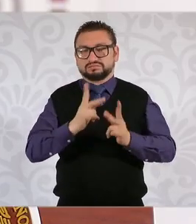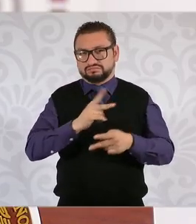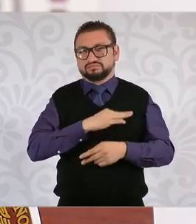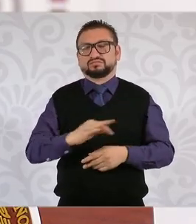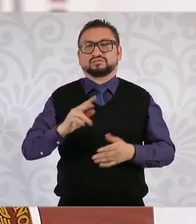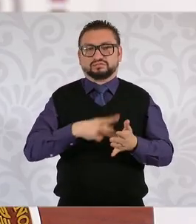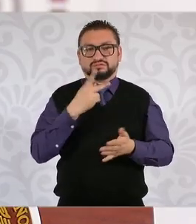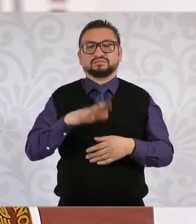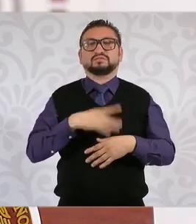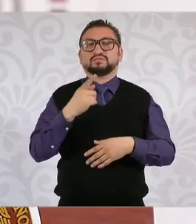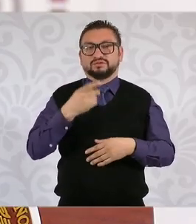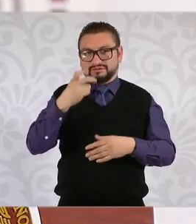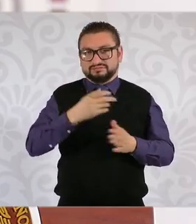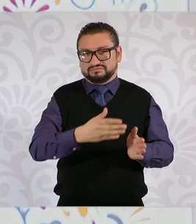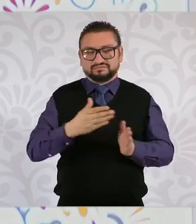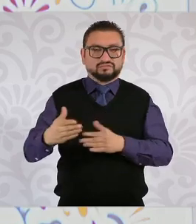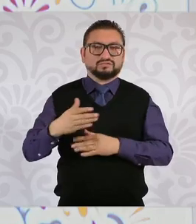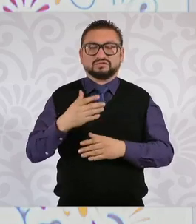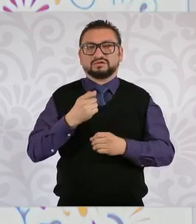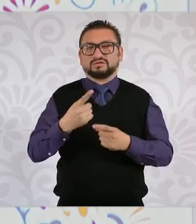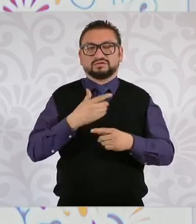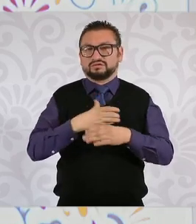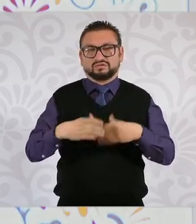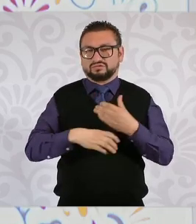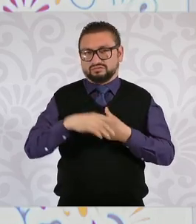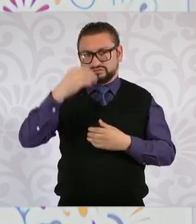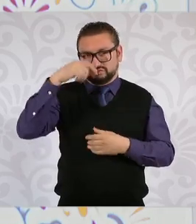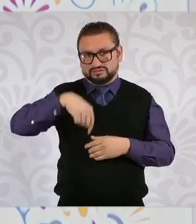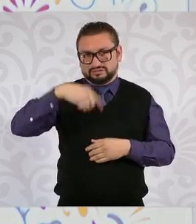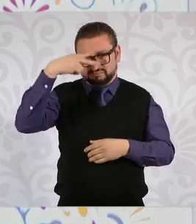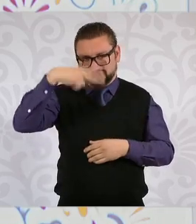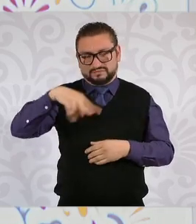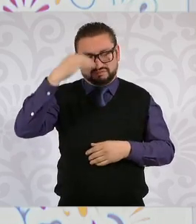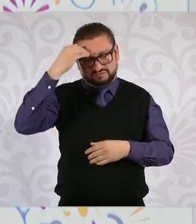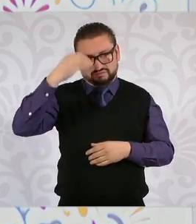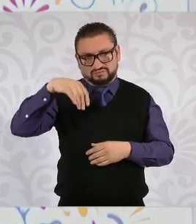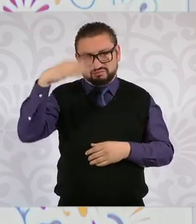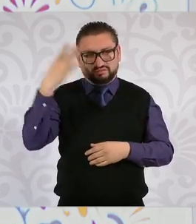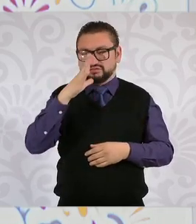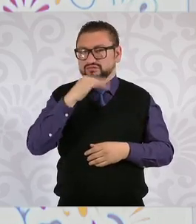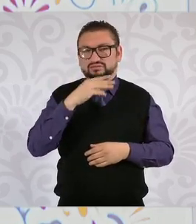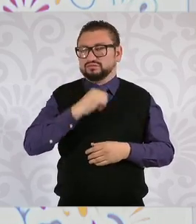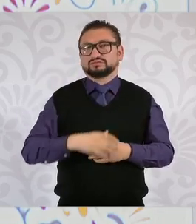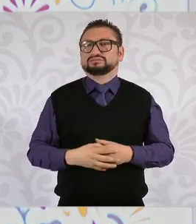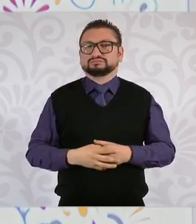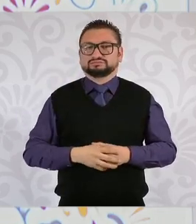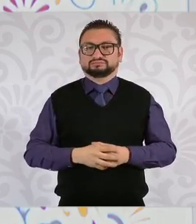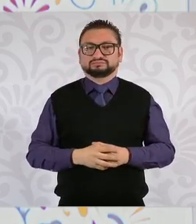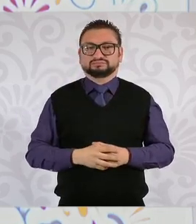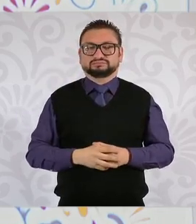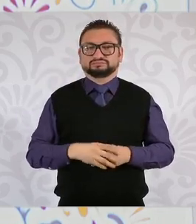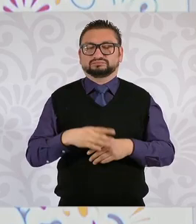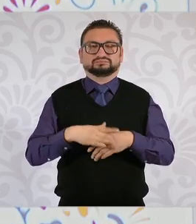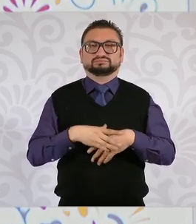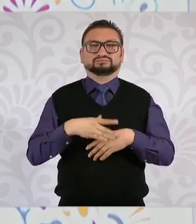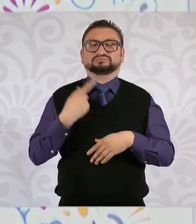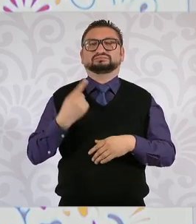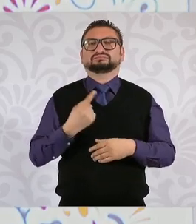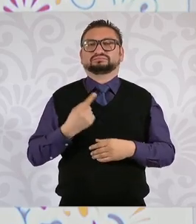son cosas que no se pueden olvidar en México. No se pueden olvidar porque